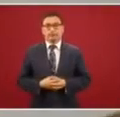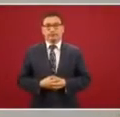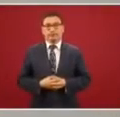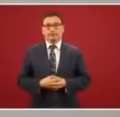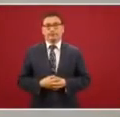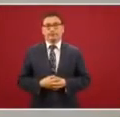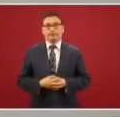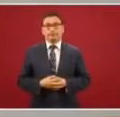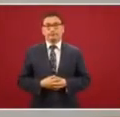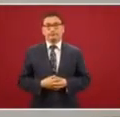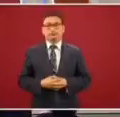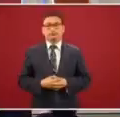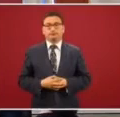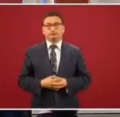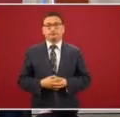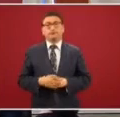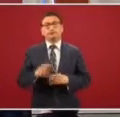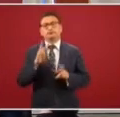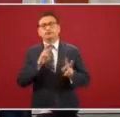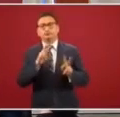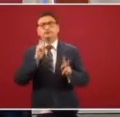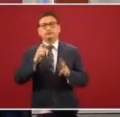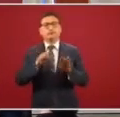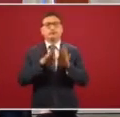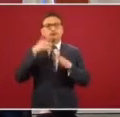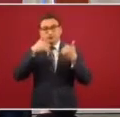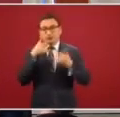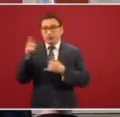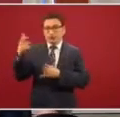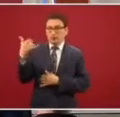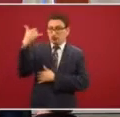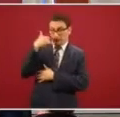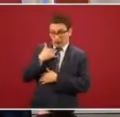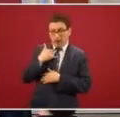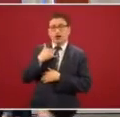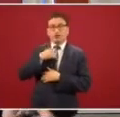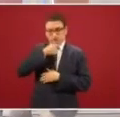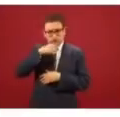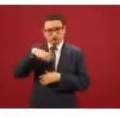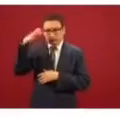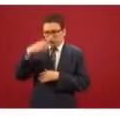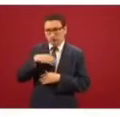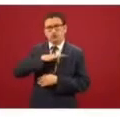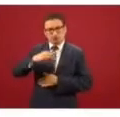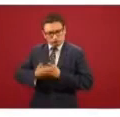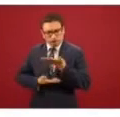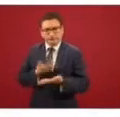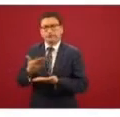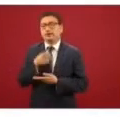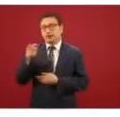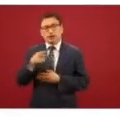un esquema muy sencillo. La atención telefónica, el adulto mayor nos va a llamar, le vamos a ofrecer nuestra ayuda, nos va a plantear